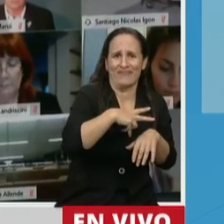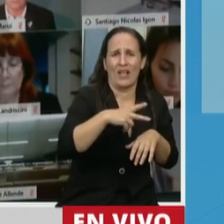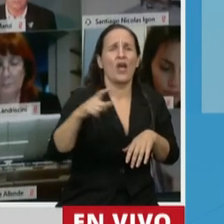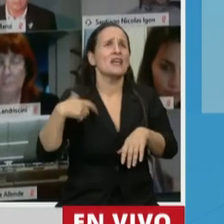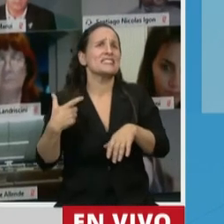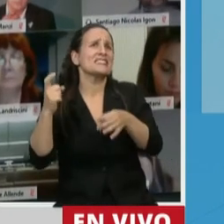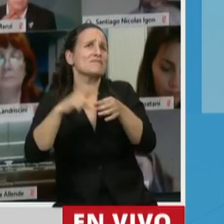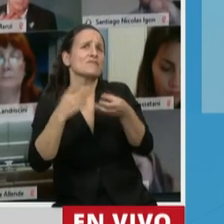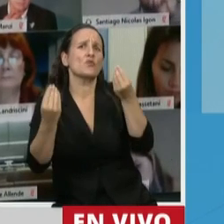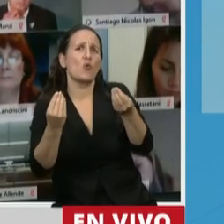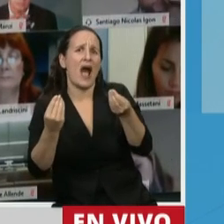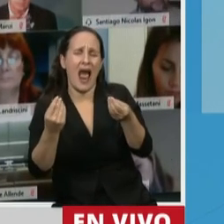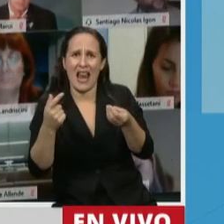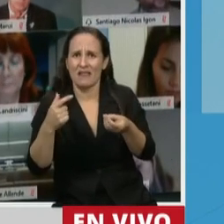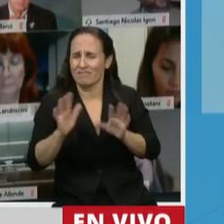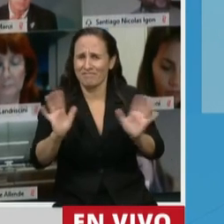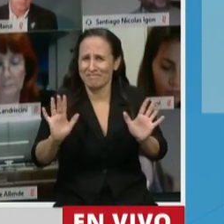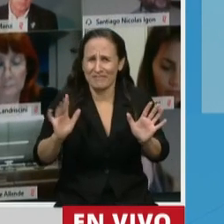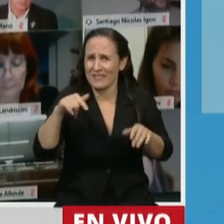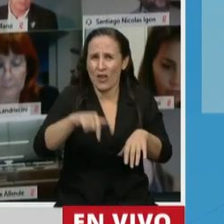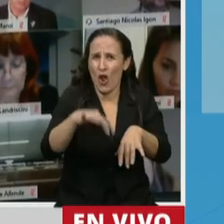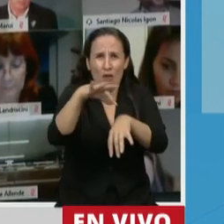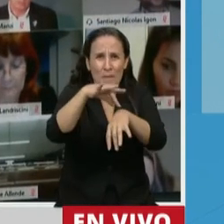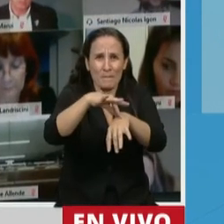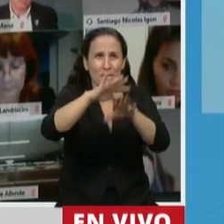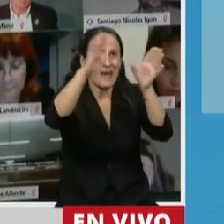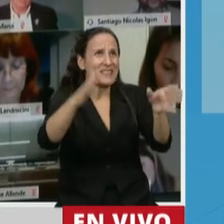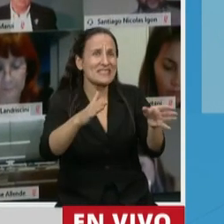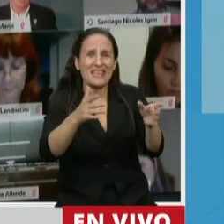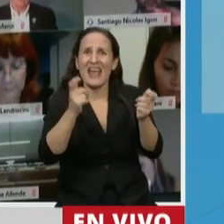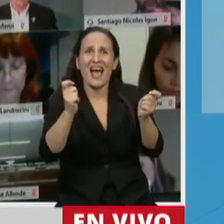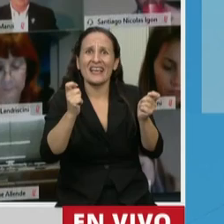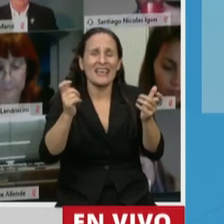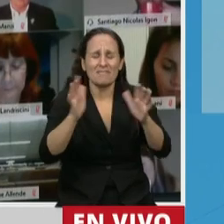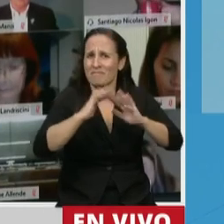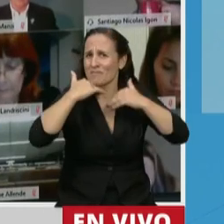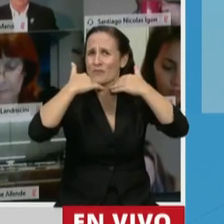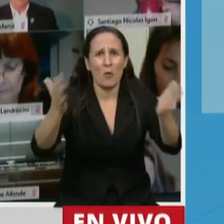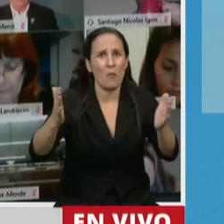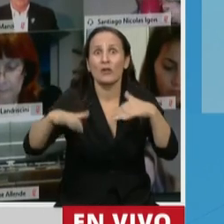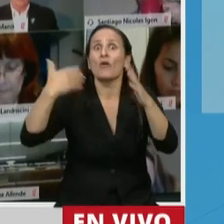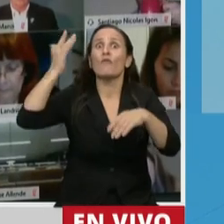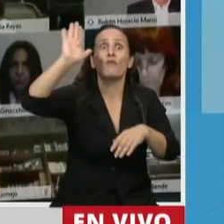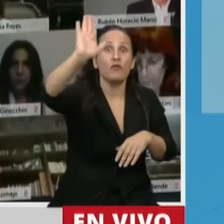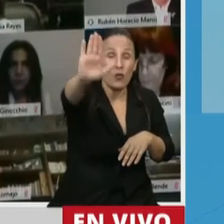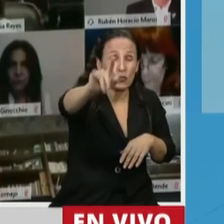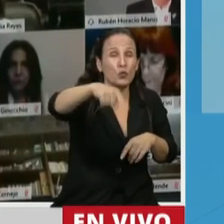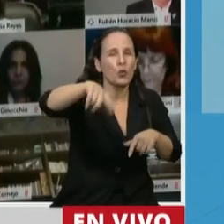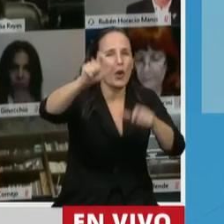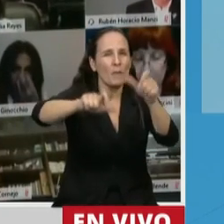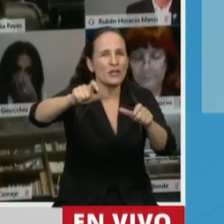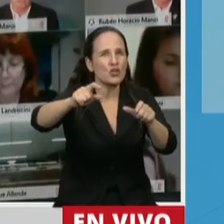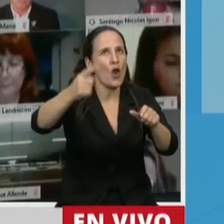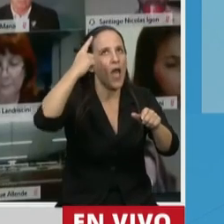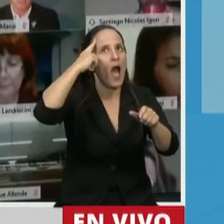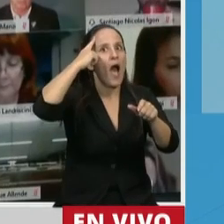un trabajador. La medicina argentina hoy no tiene dueño. Seguramente las futuras generaciones recordarán a muchos de los que hoy